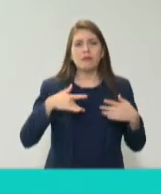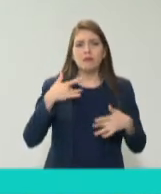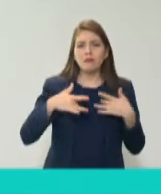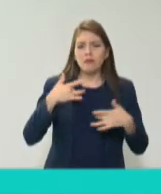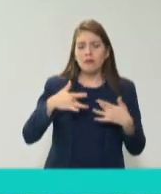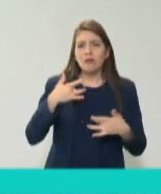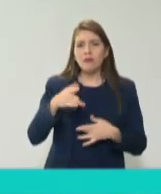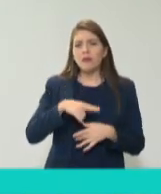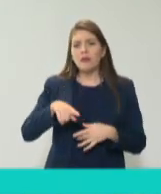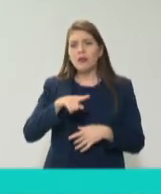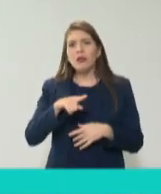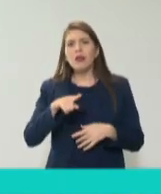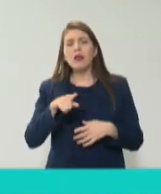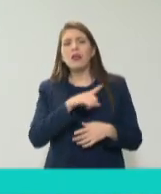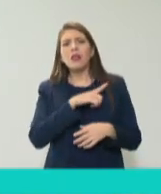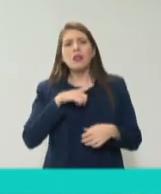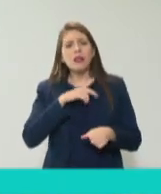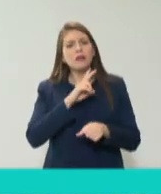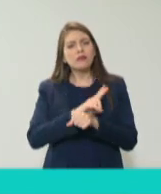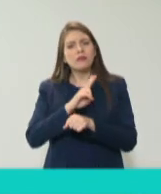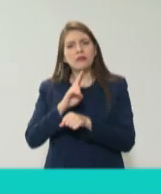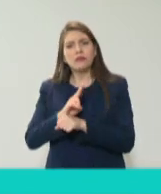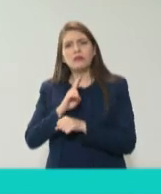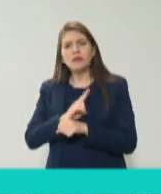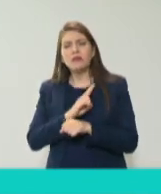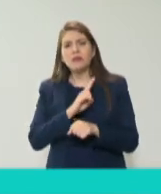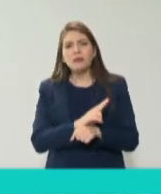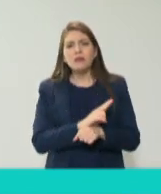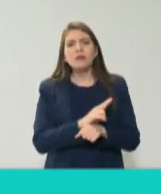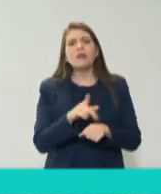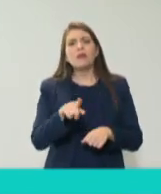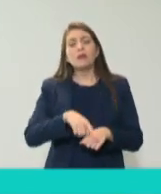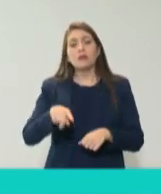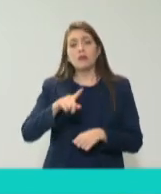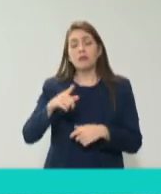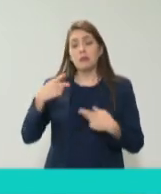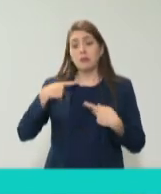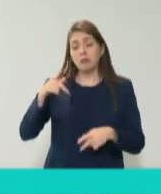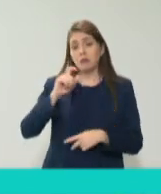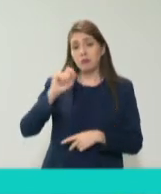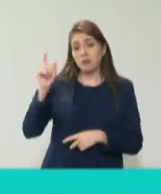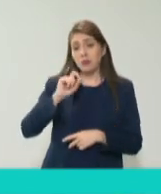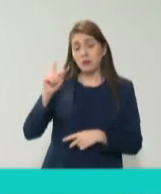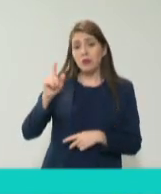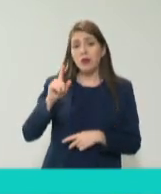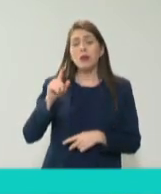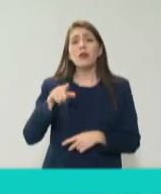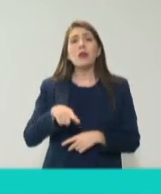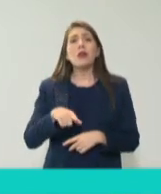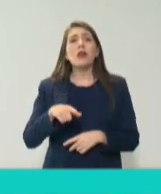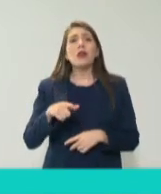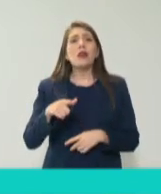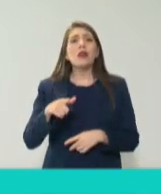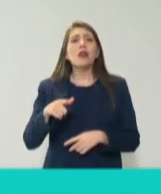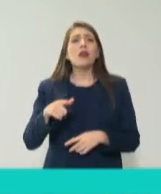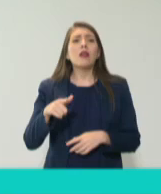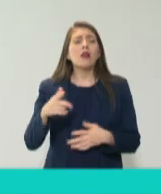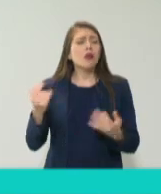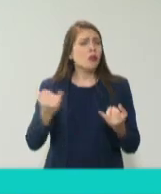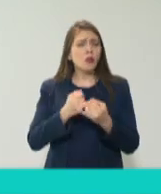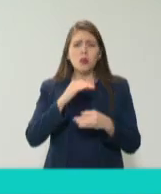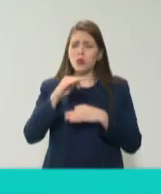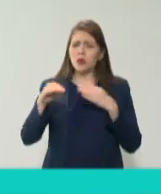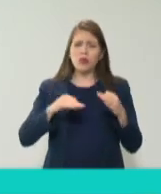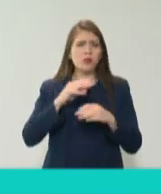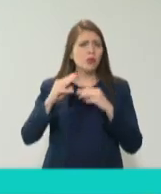señal a la ciudadanía a estar pendiente de que los profesionistas, como sucede en todo el mundo, solamente en México, aparentemente